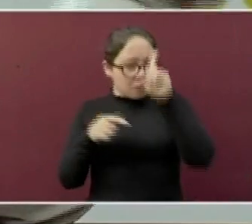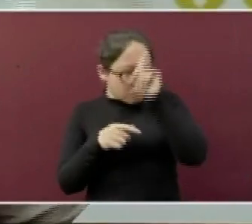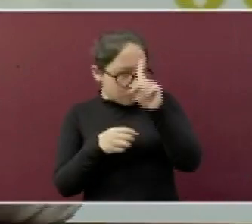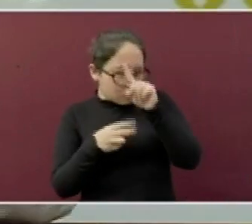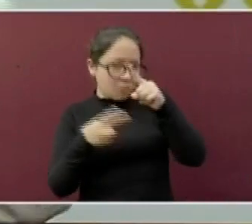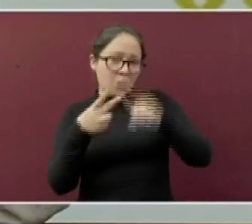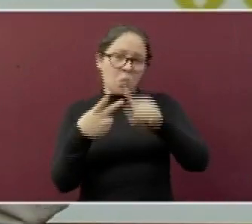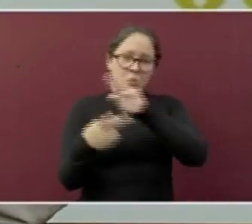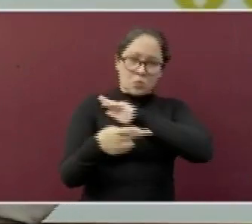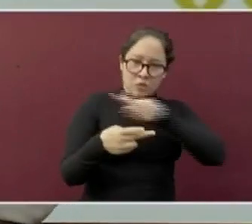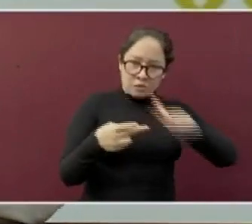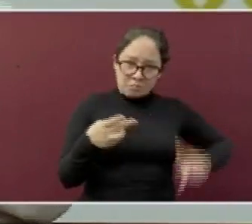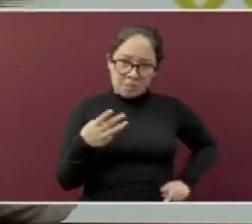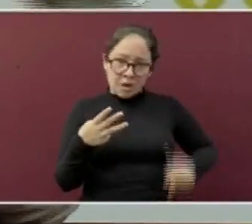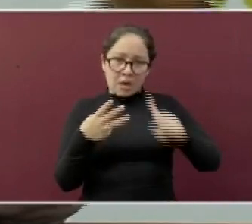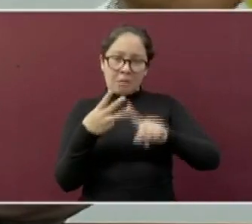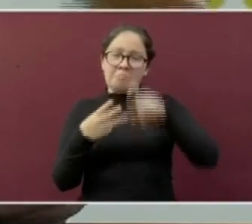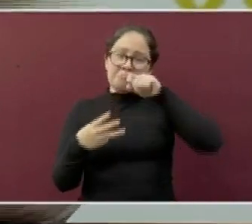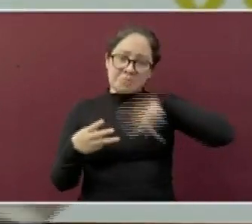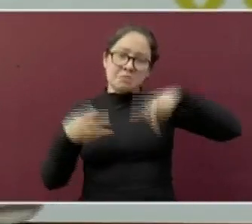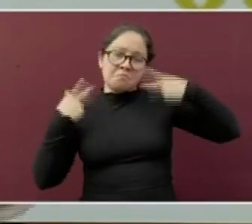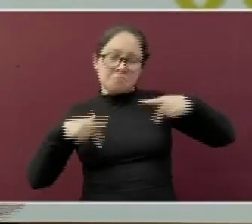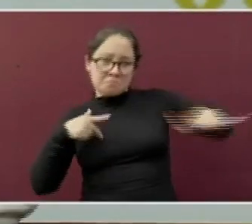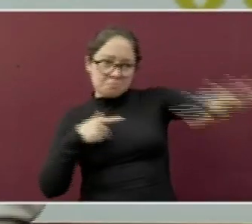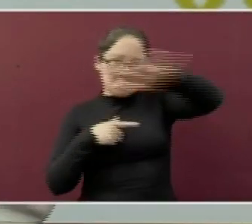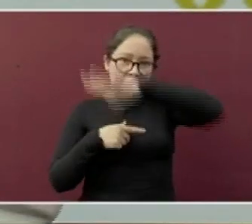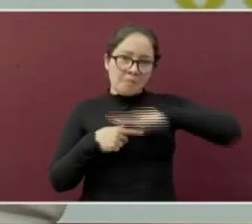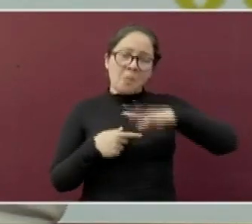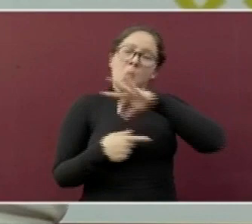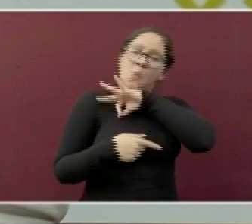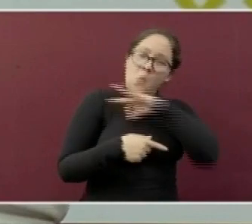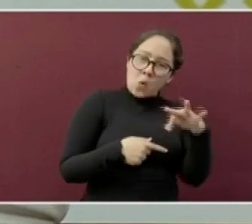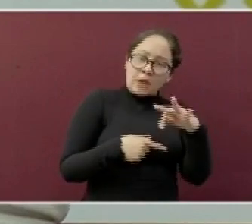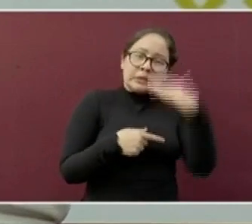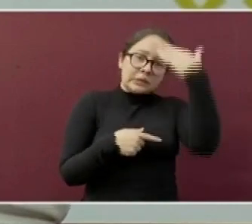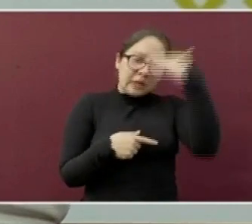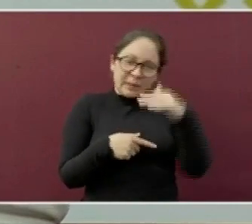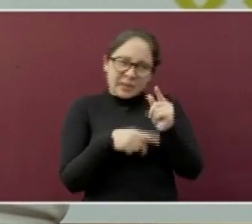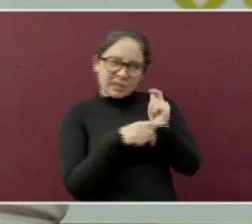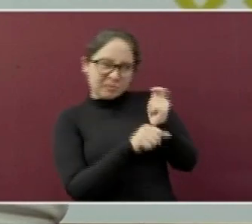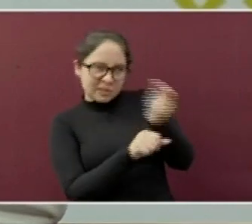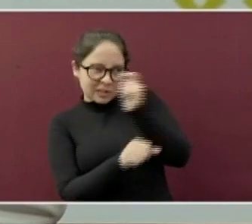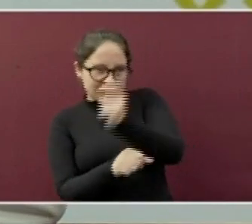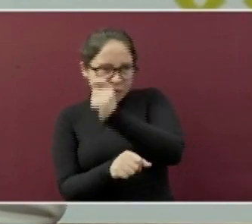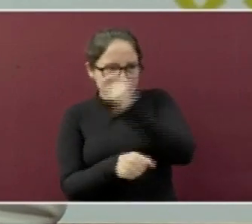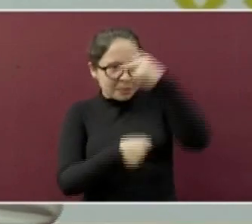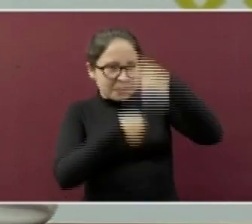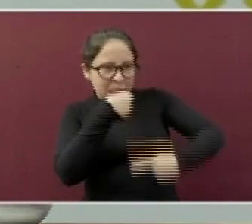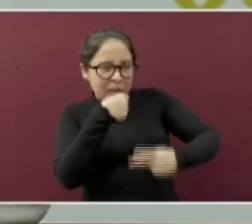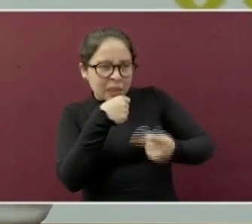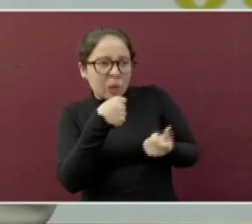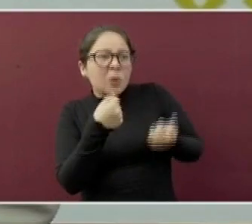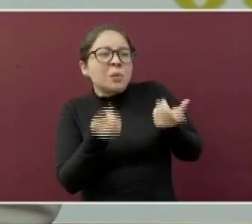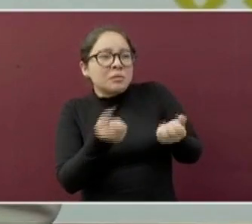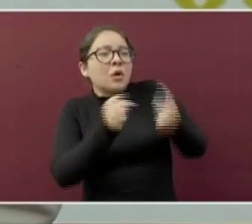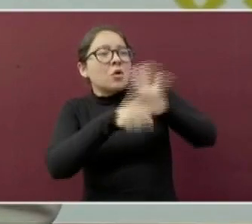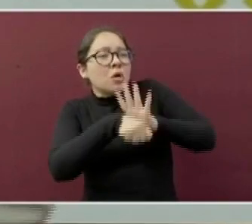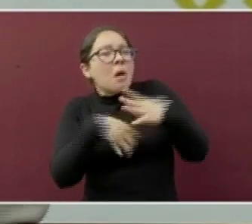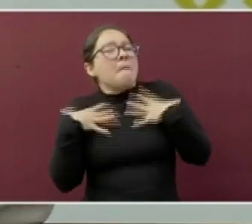municipales y a la ciudadanía para que puedan identificar el nivel de contagios.